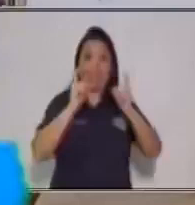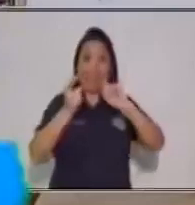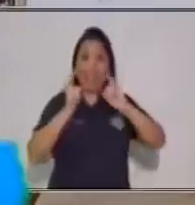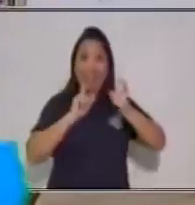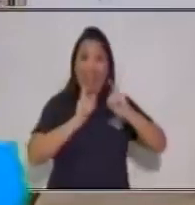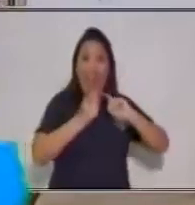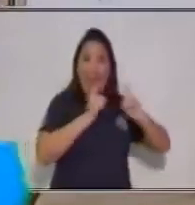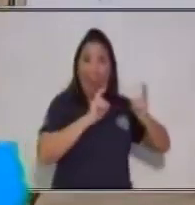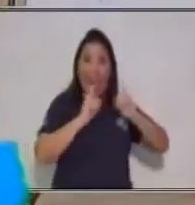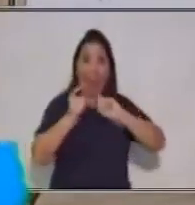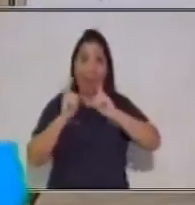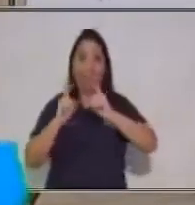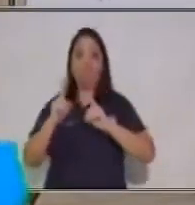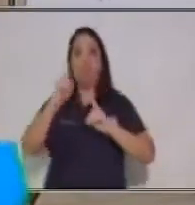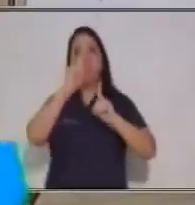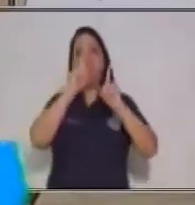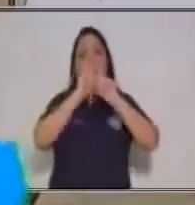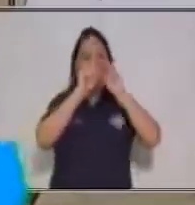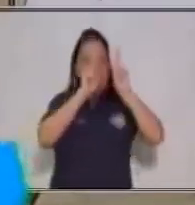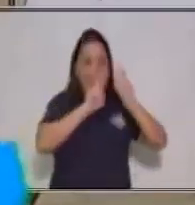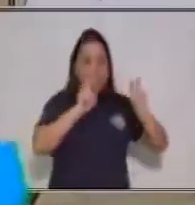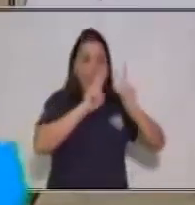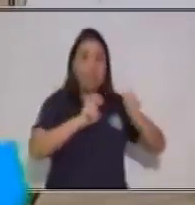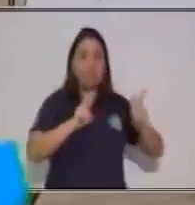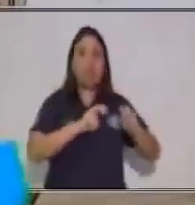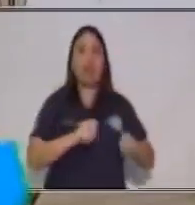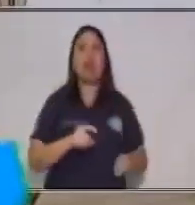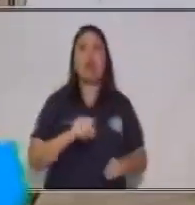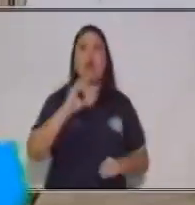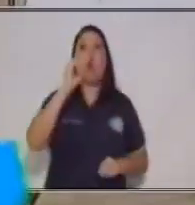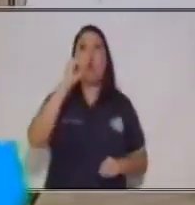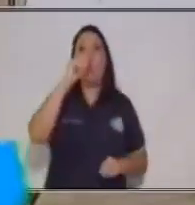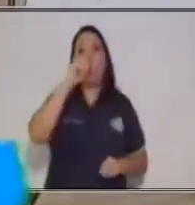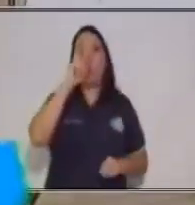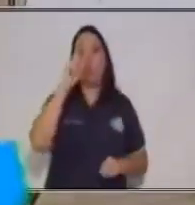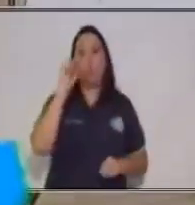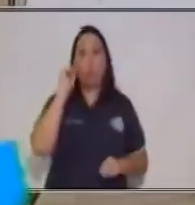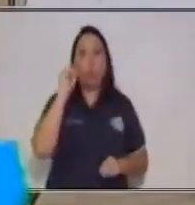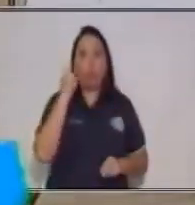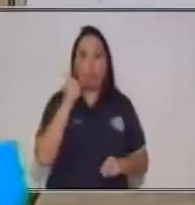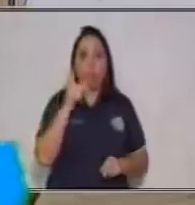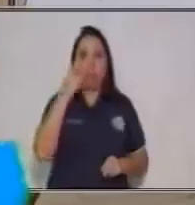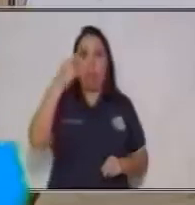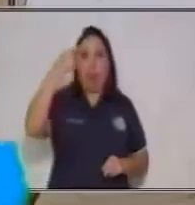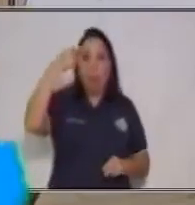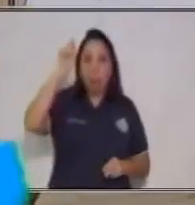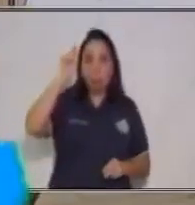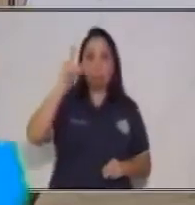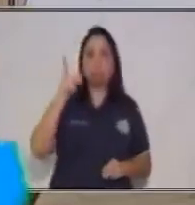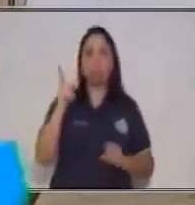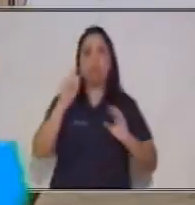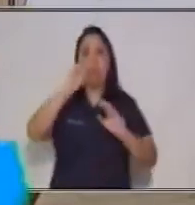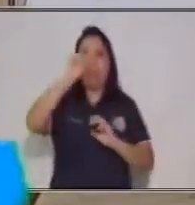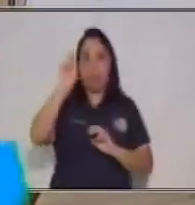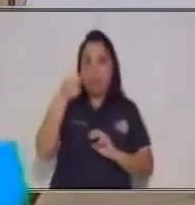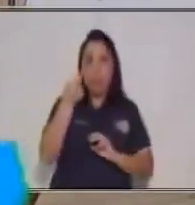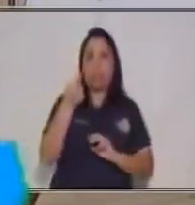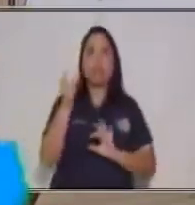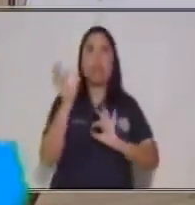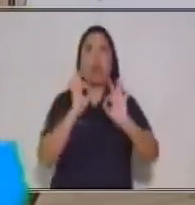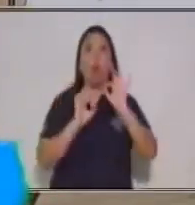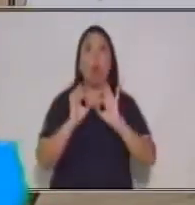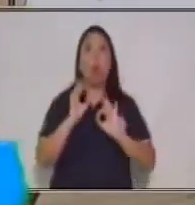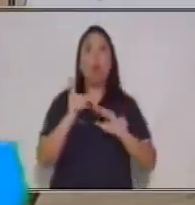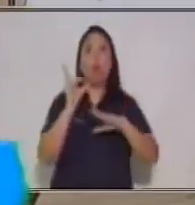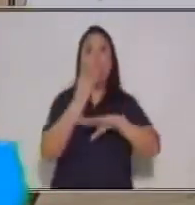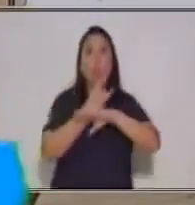Y también lo podemos revisar ortográficamente. Si las palabras están escritas, por ejemplo, si es con B o